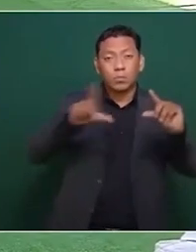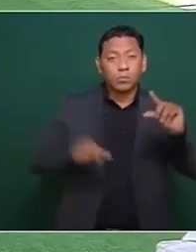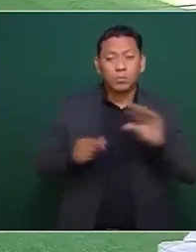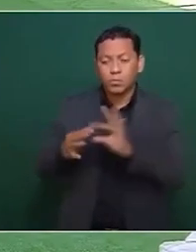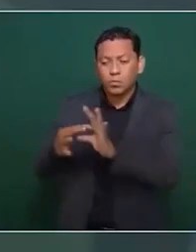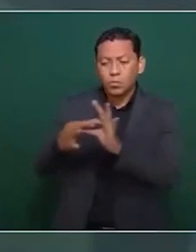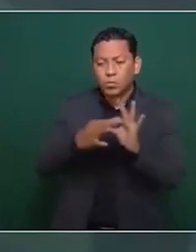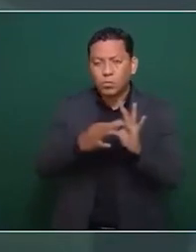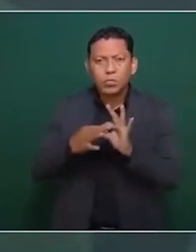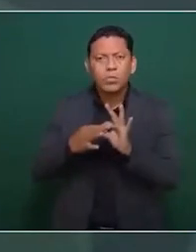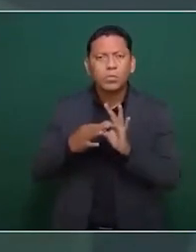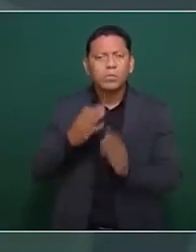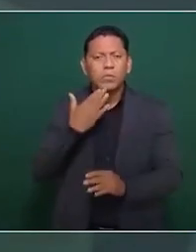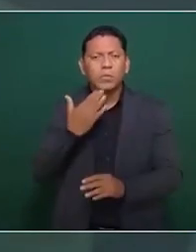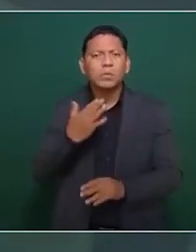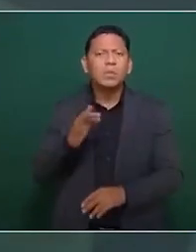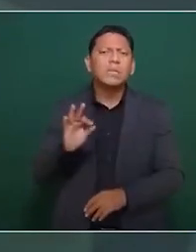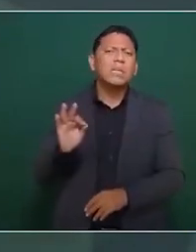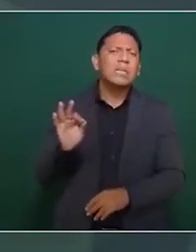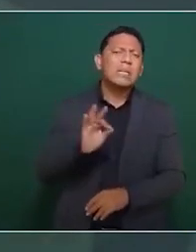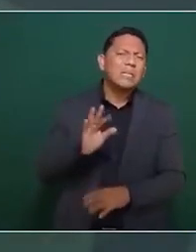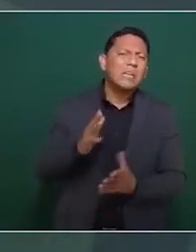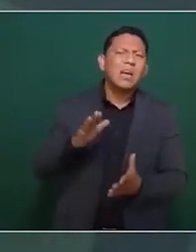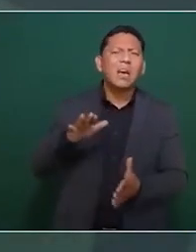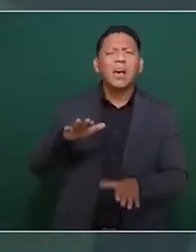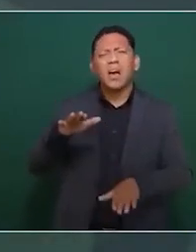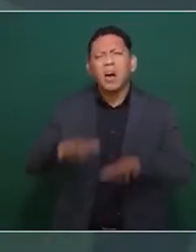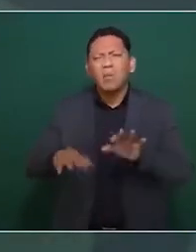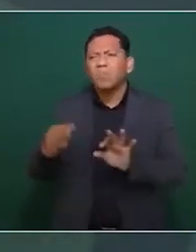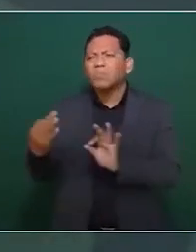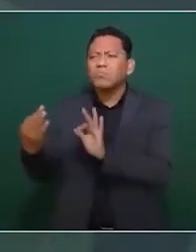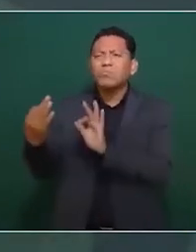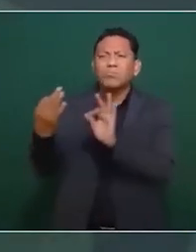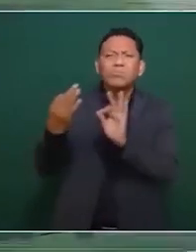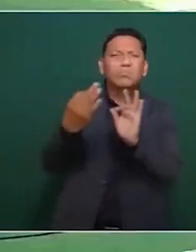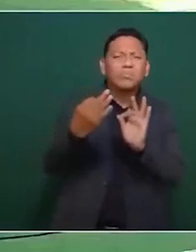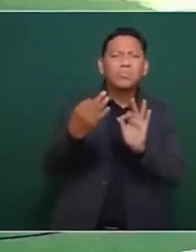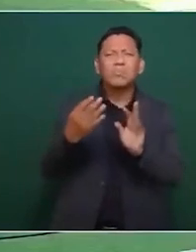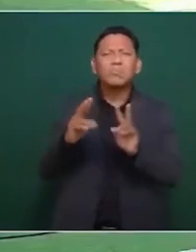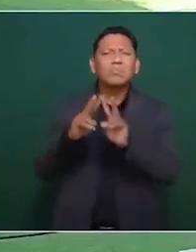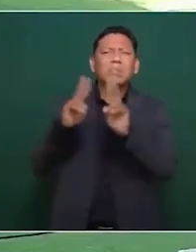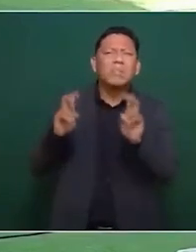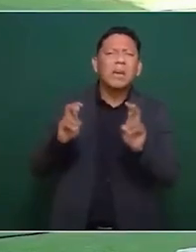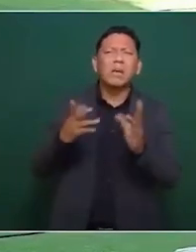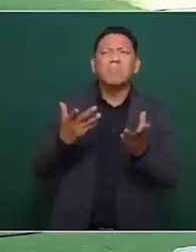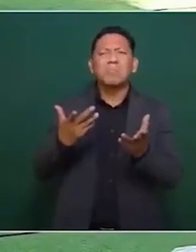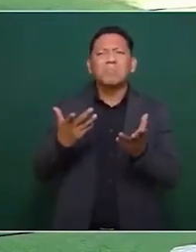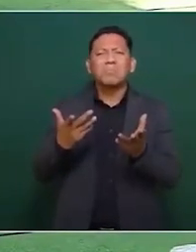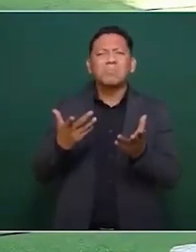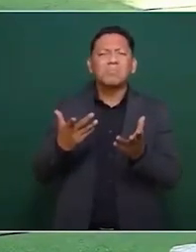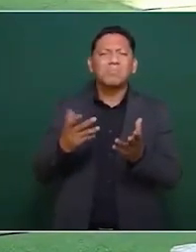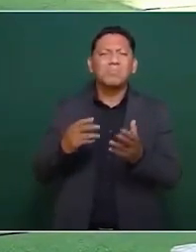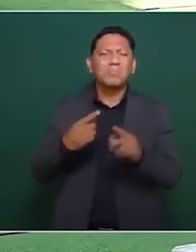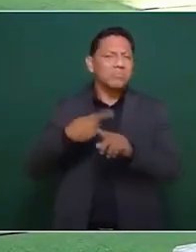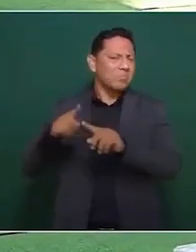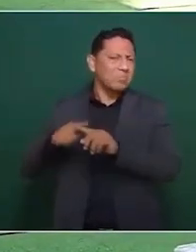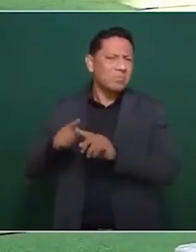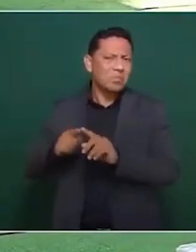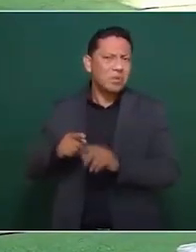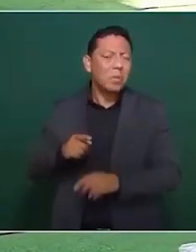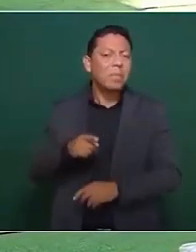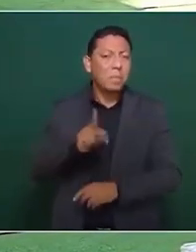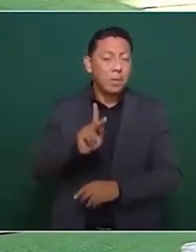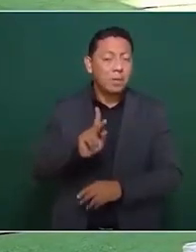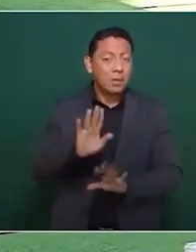nos podemos estar peleando por cualquier cosa pero en